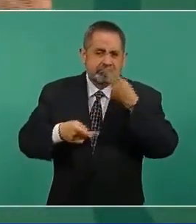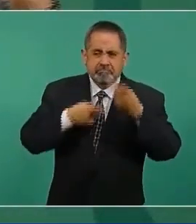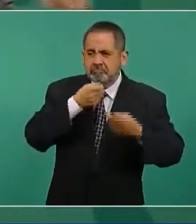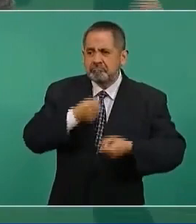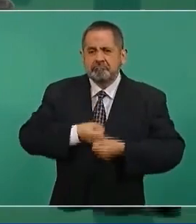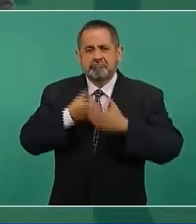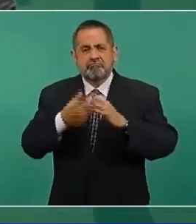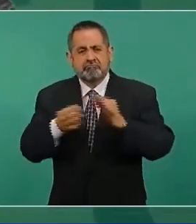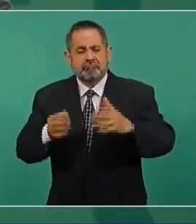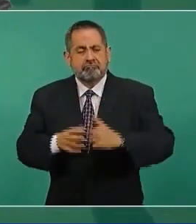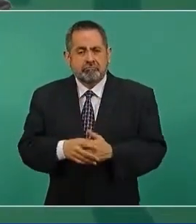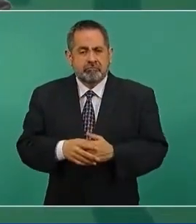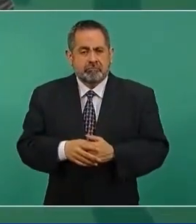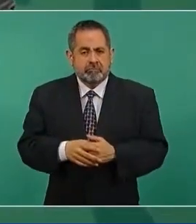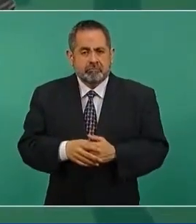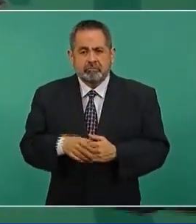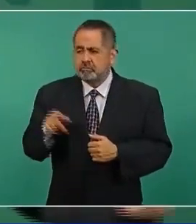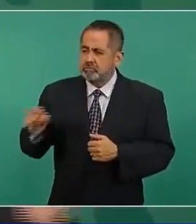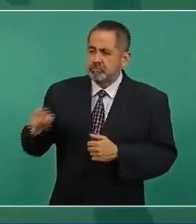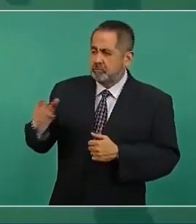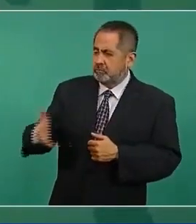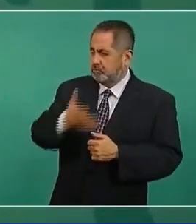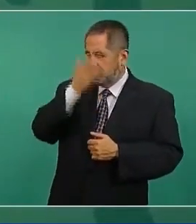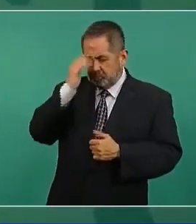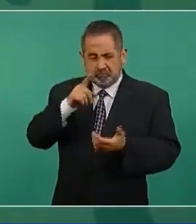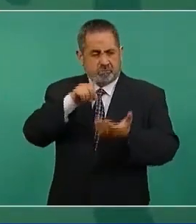manifestarse, no son parlamentarios?